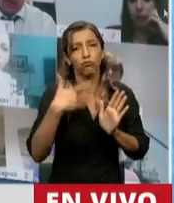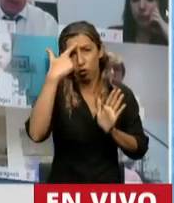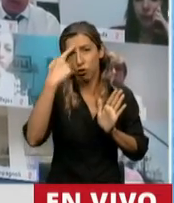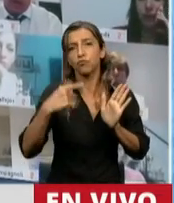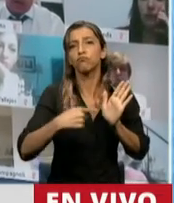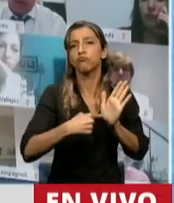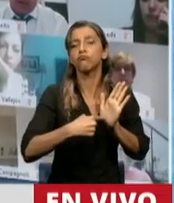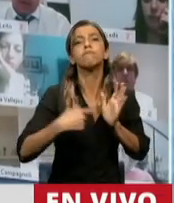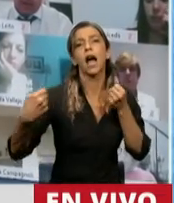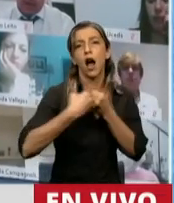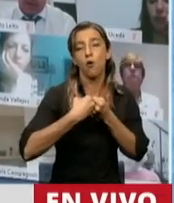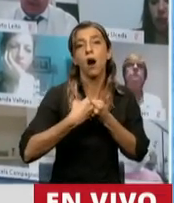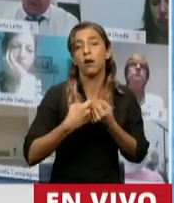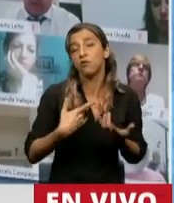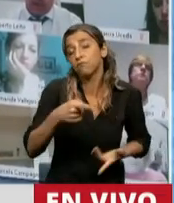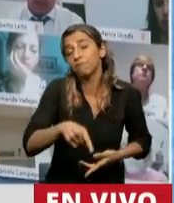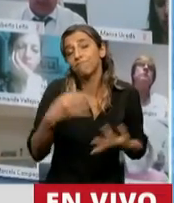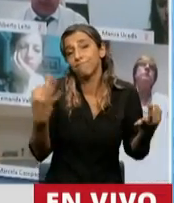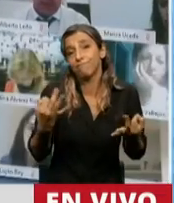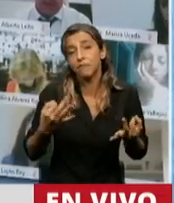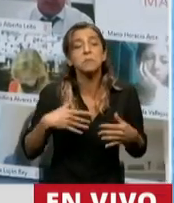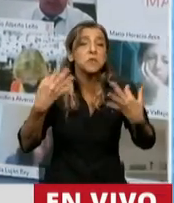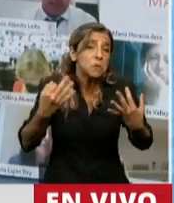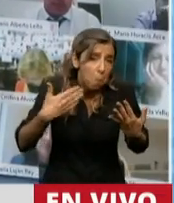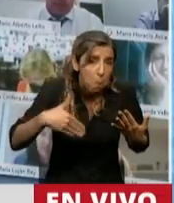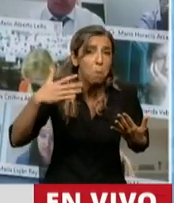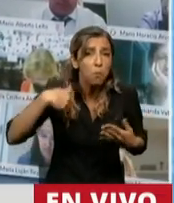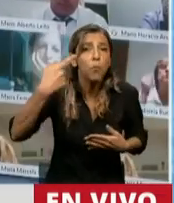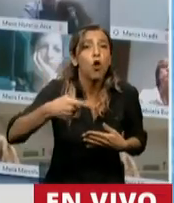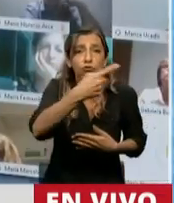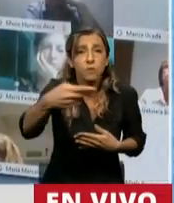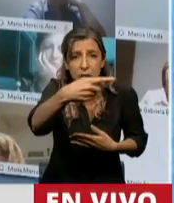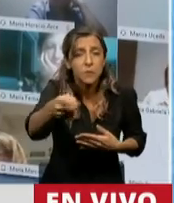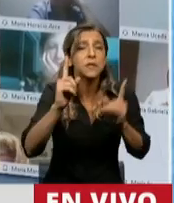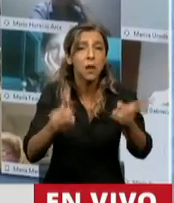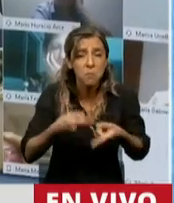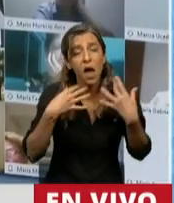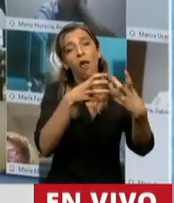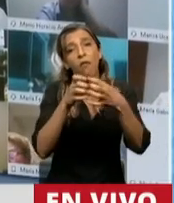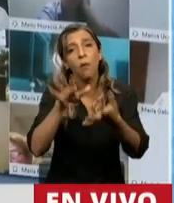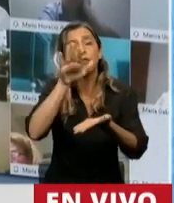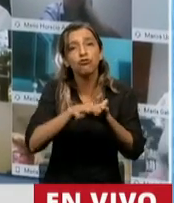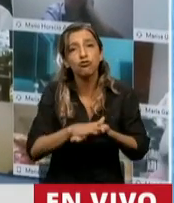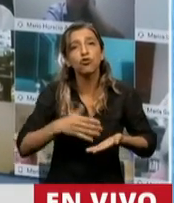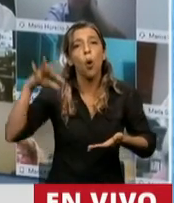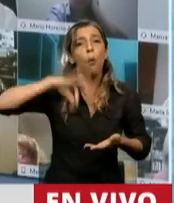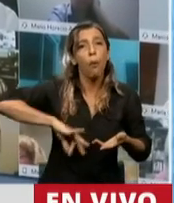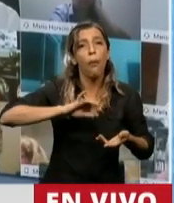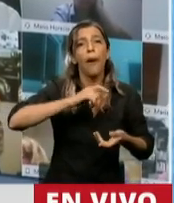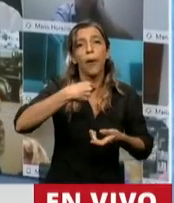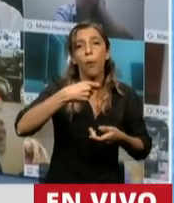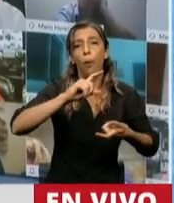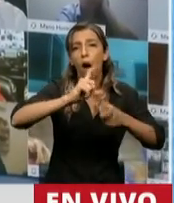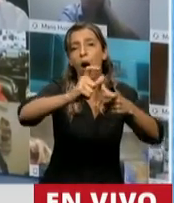seguramente en las próximas semanas iremos a discutir también la movilidad previsional y esperemos que de la misma manera